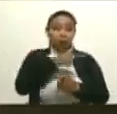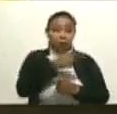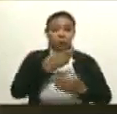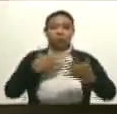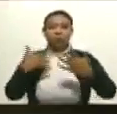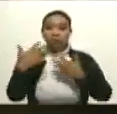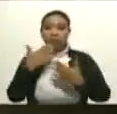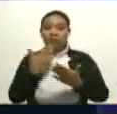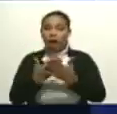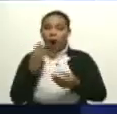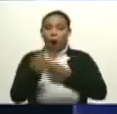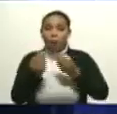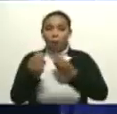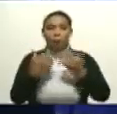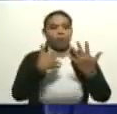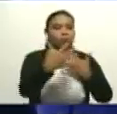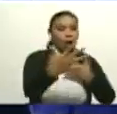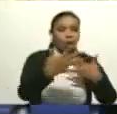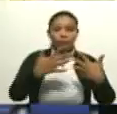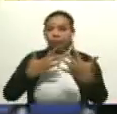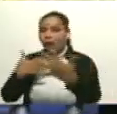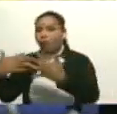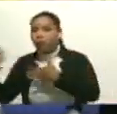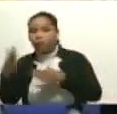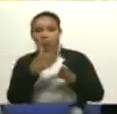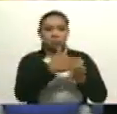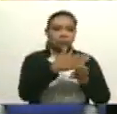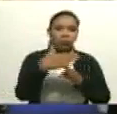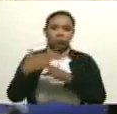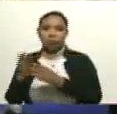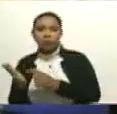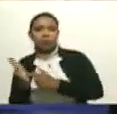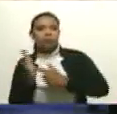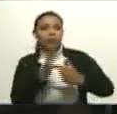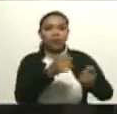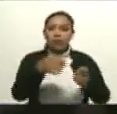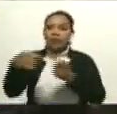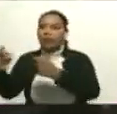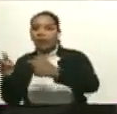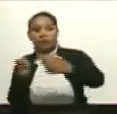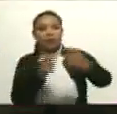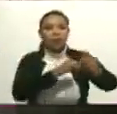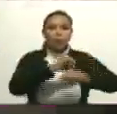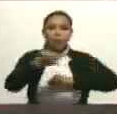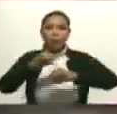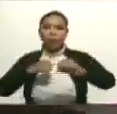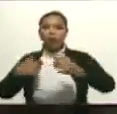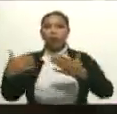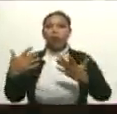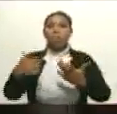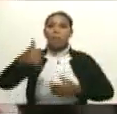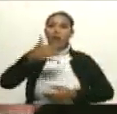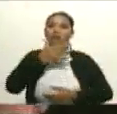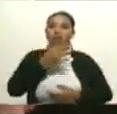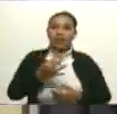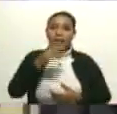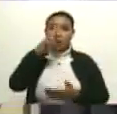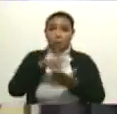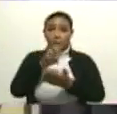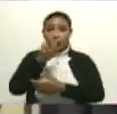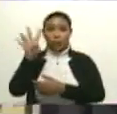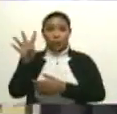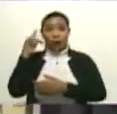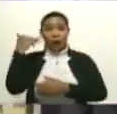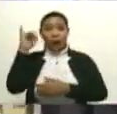cohesión de las artes escénicas venezolanas que se prepara ahora, como usted lo ha dicho, para la edición del 2024, que tenemos